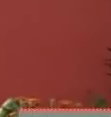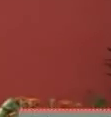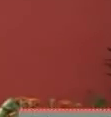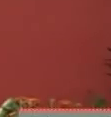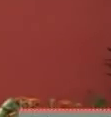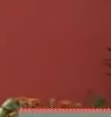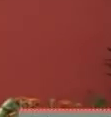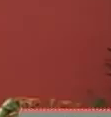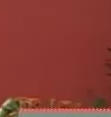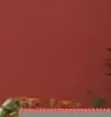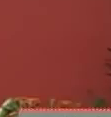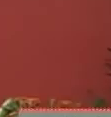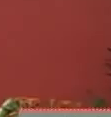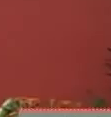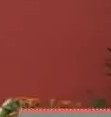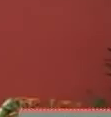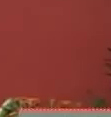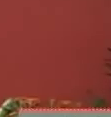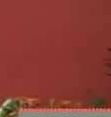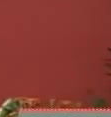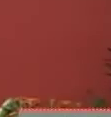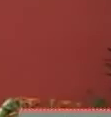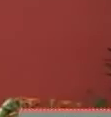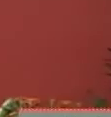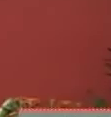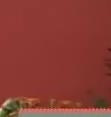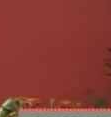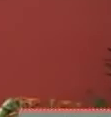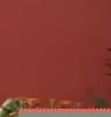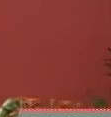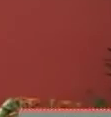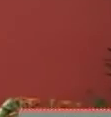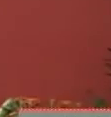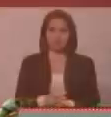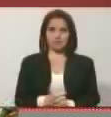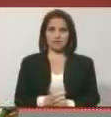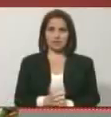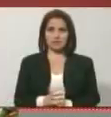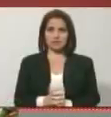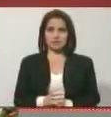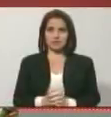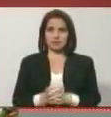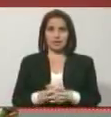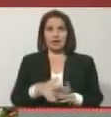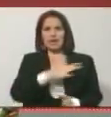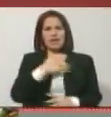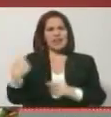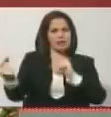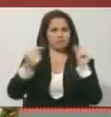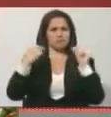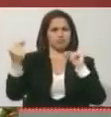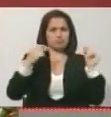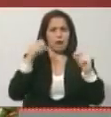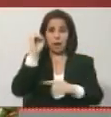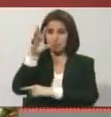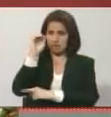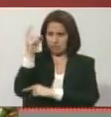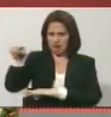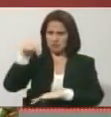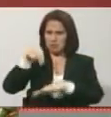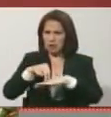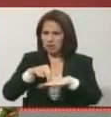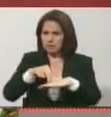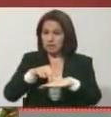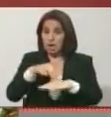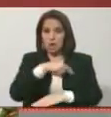Más andan sus emisarios. Ellos estaban negociando, querían negociar con nosotros la Asamblea Nacional, para